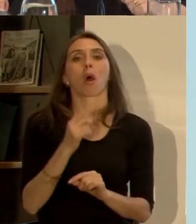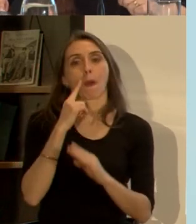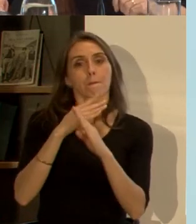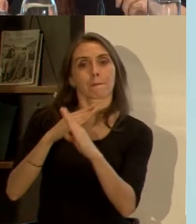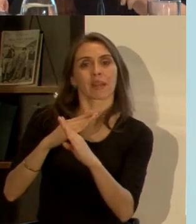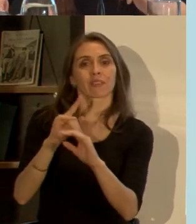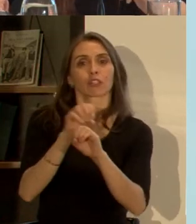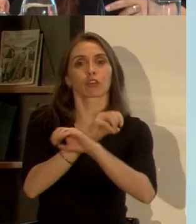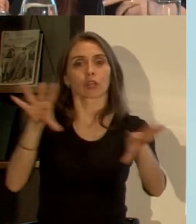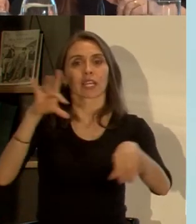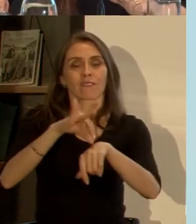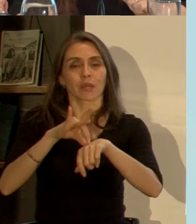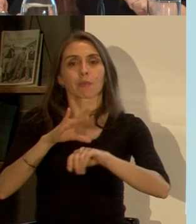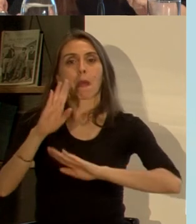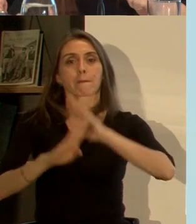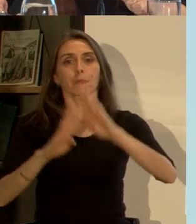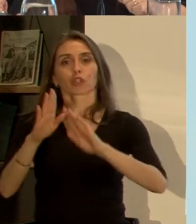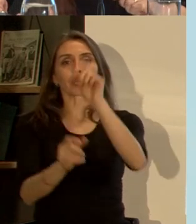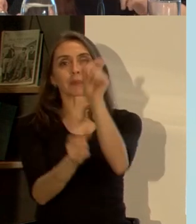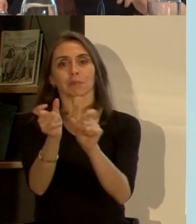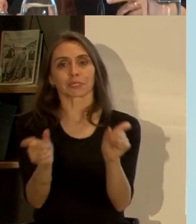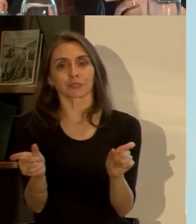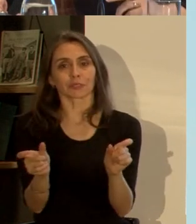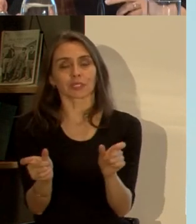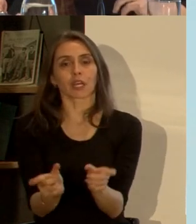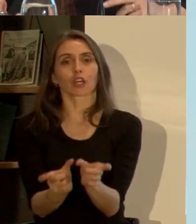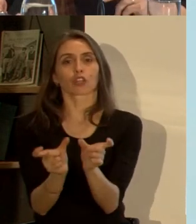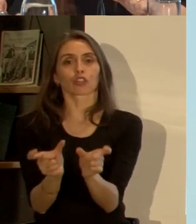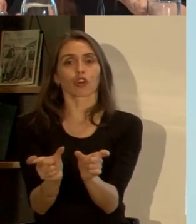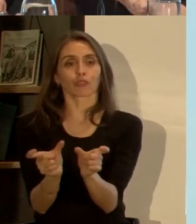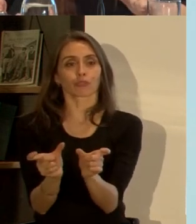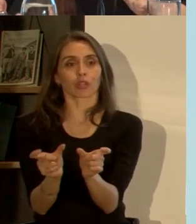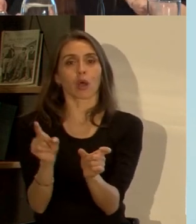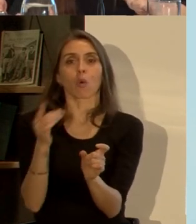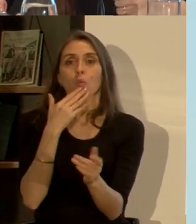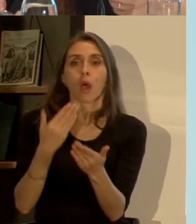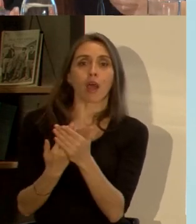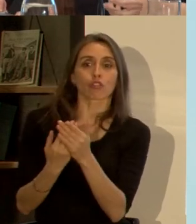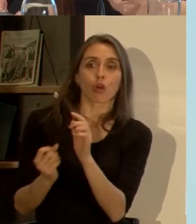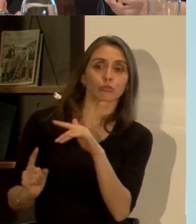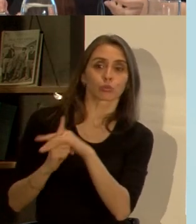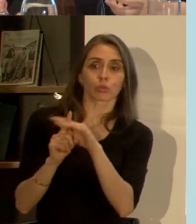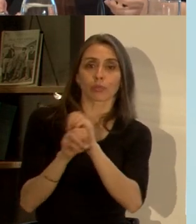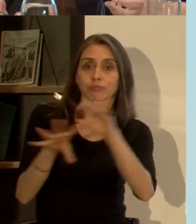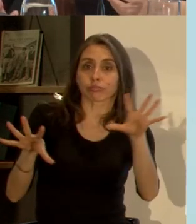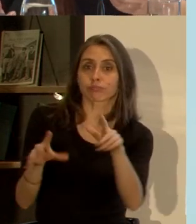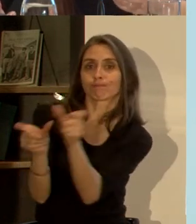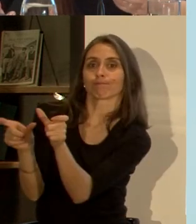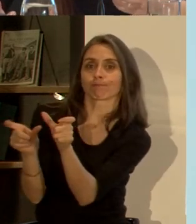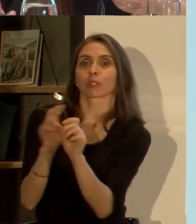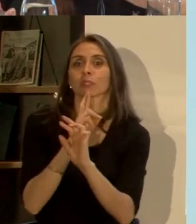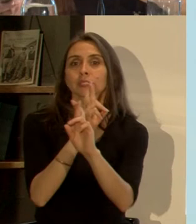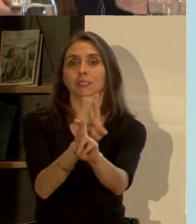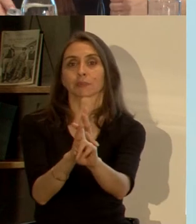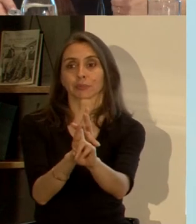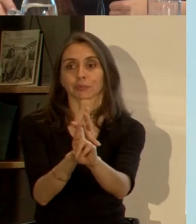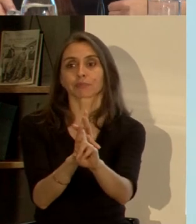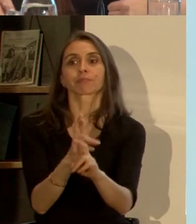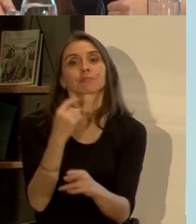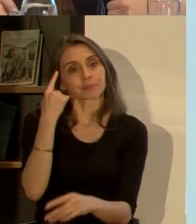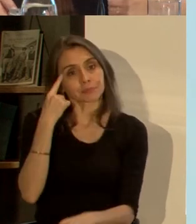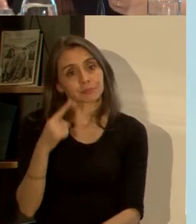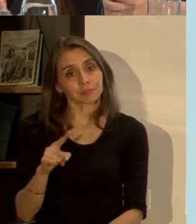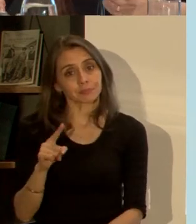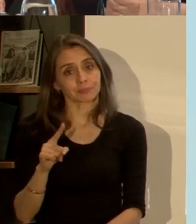la propagación de enfermedades proteger a la población controlar esos eventos que pueden surgir y dar una respuesta sin